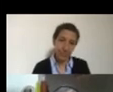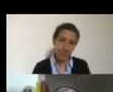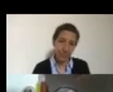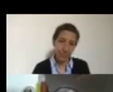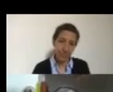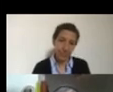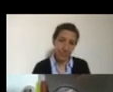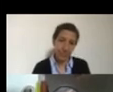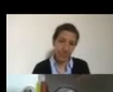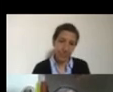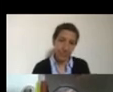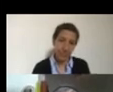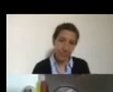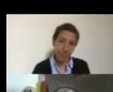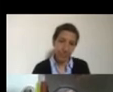arruinarás tu vida para siempre.